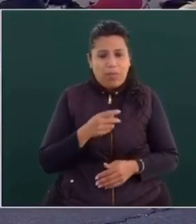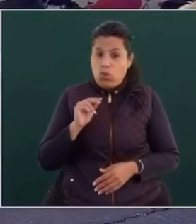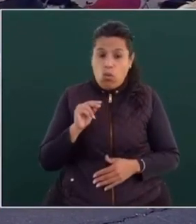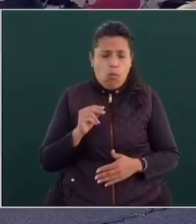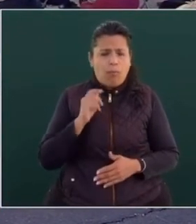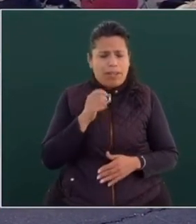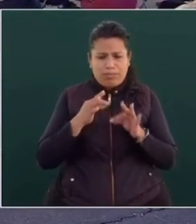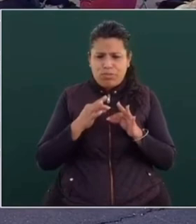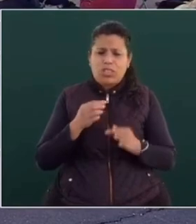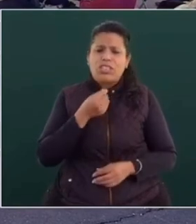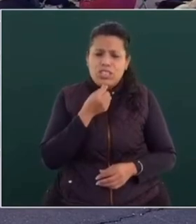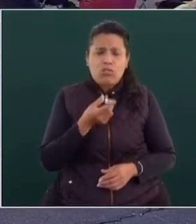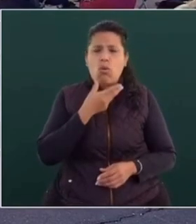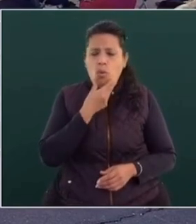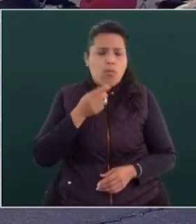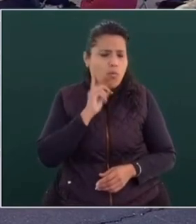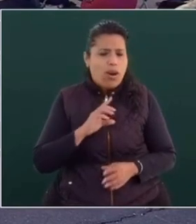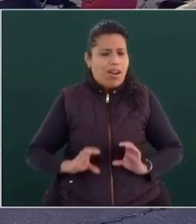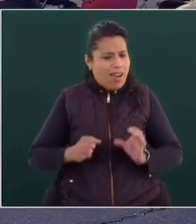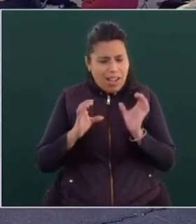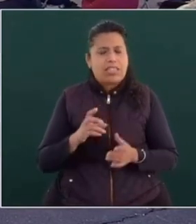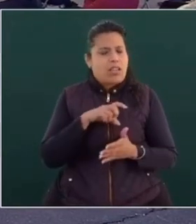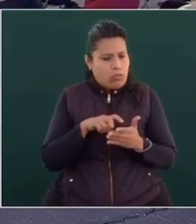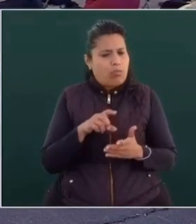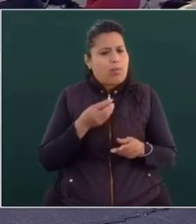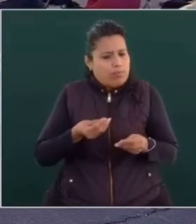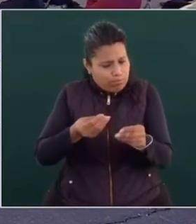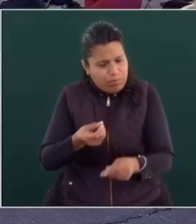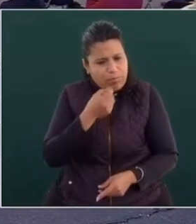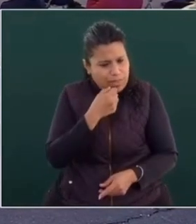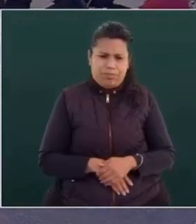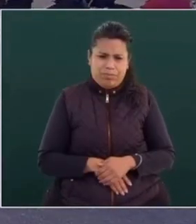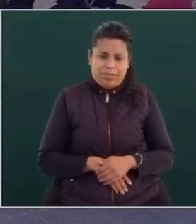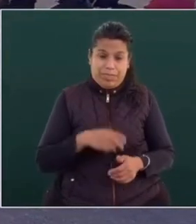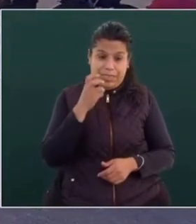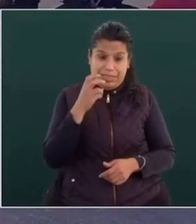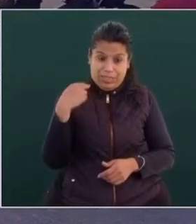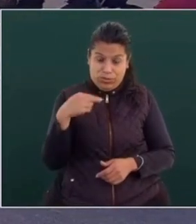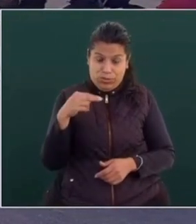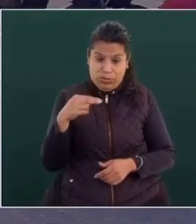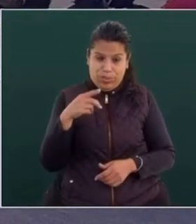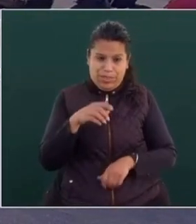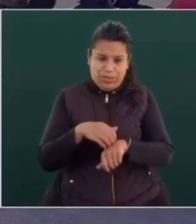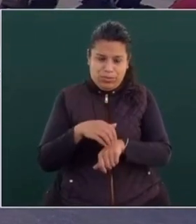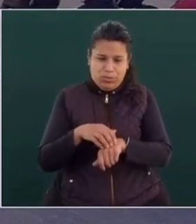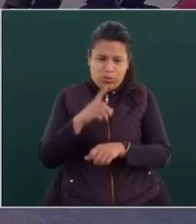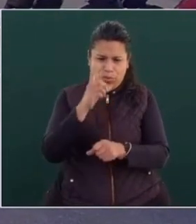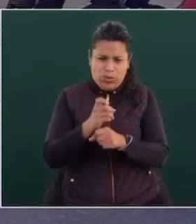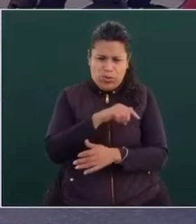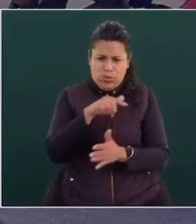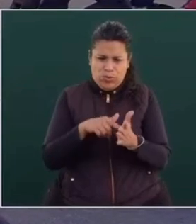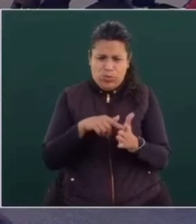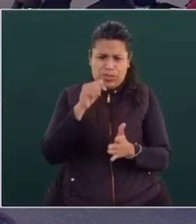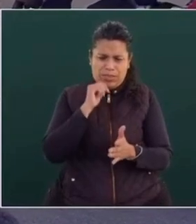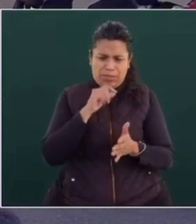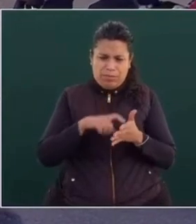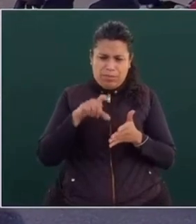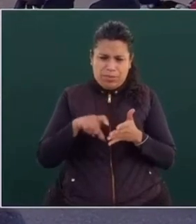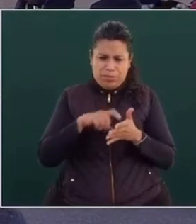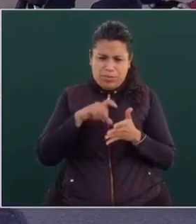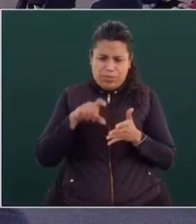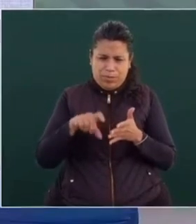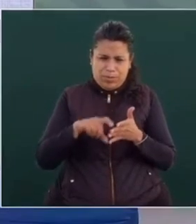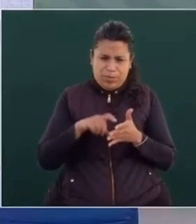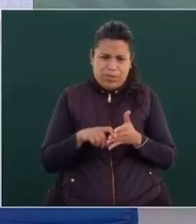medicamentos para niñas, niños con cáncer, estamos trabajando en ese propósito. Este era el número uno en ventas